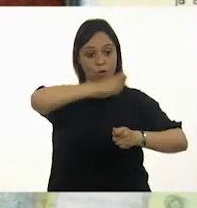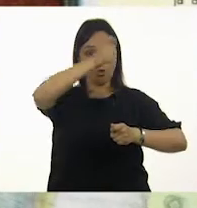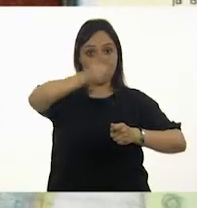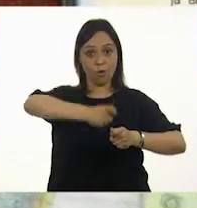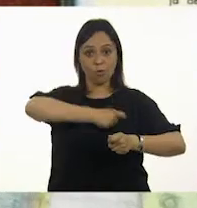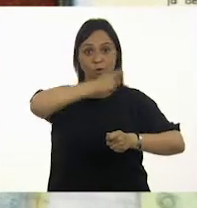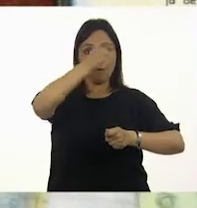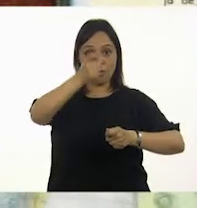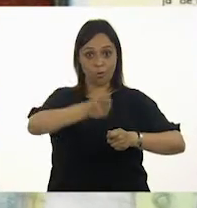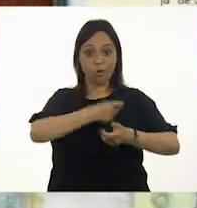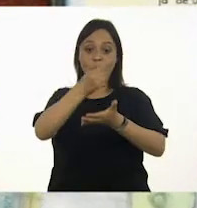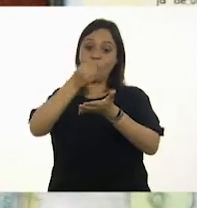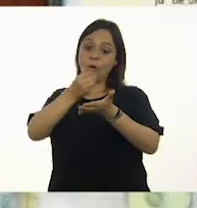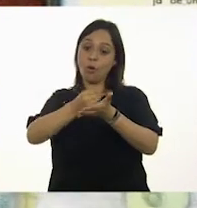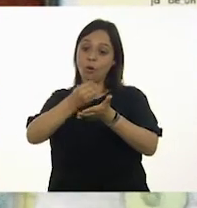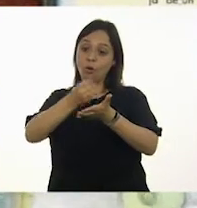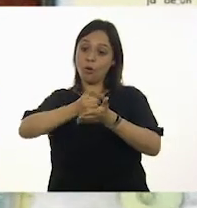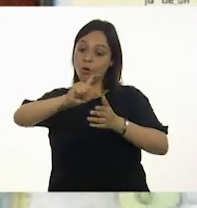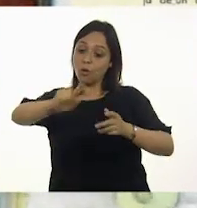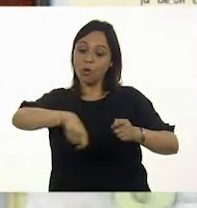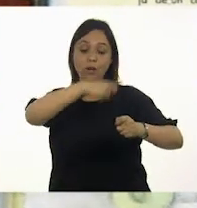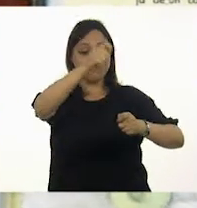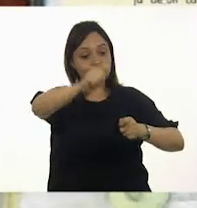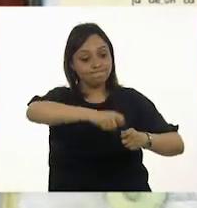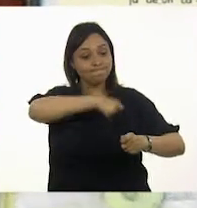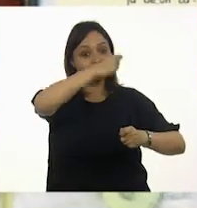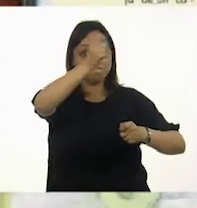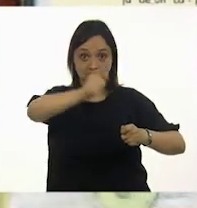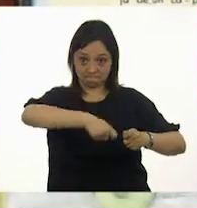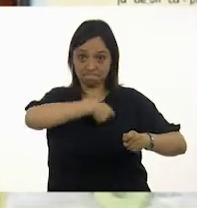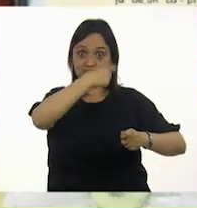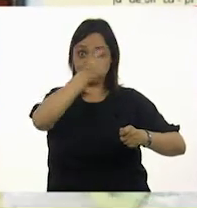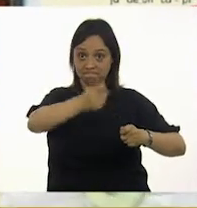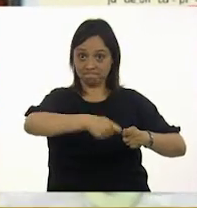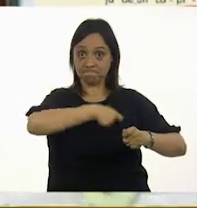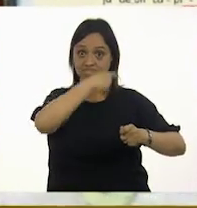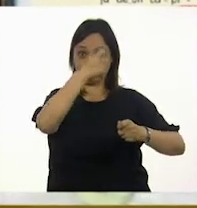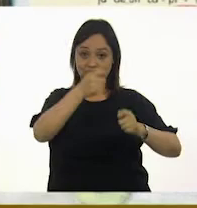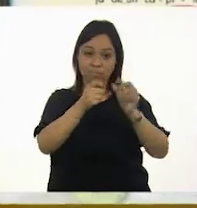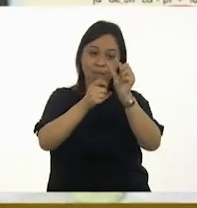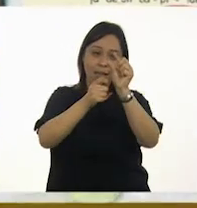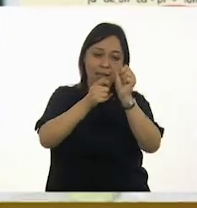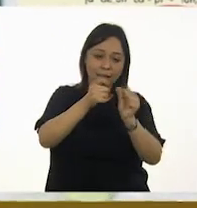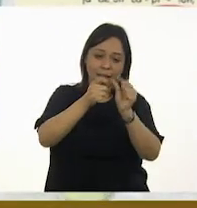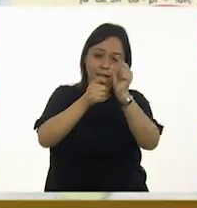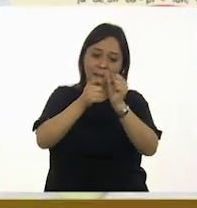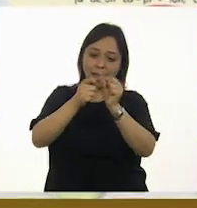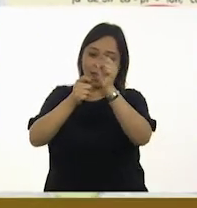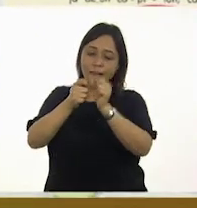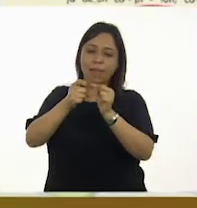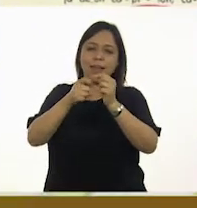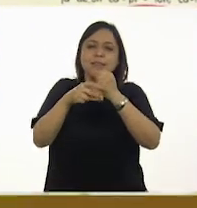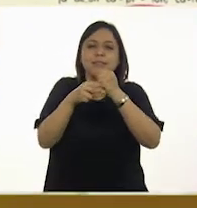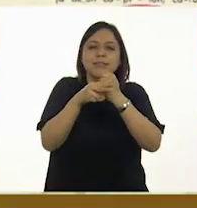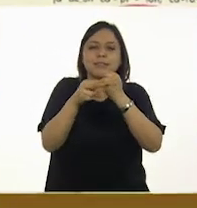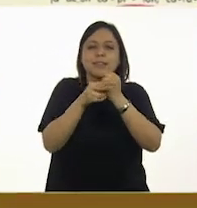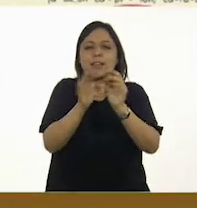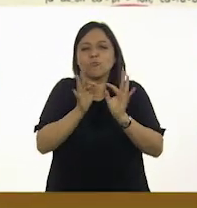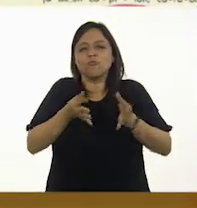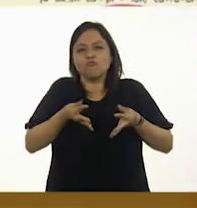peinecito de oro, carapí, y horquillas de cristal, carapirurí,